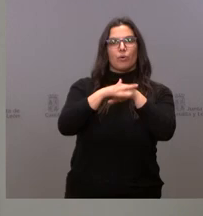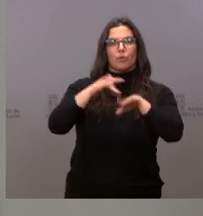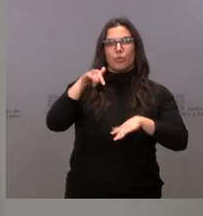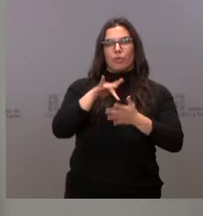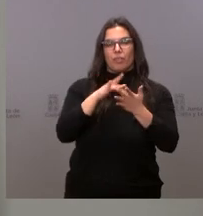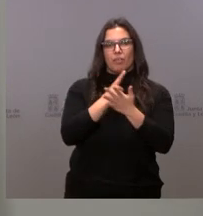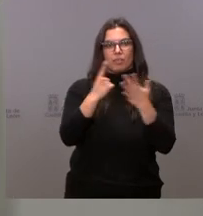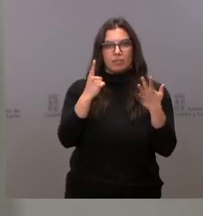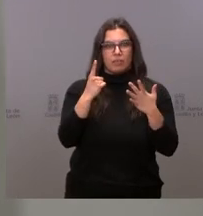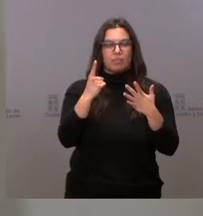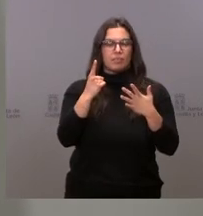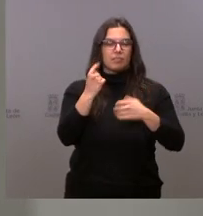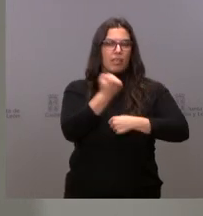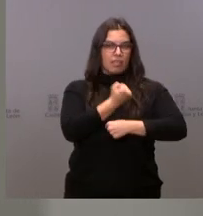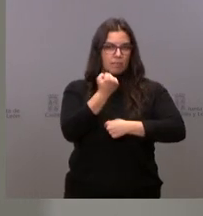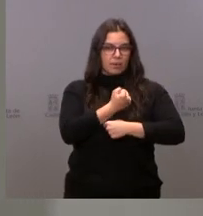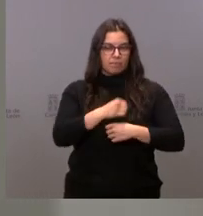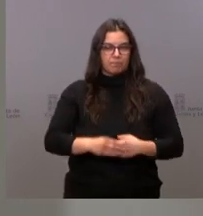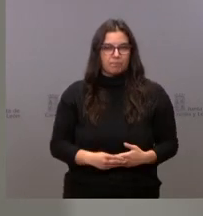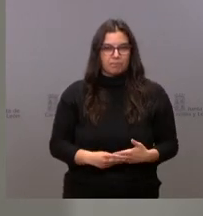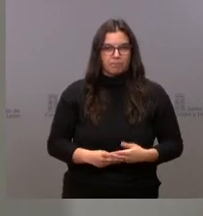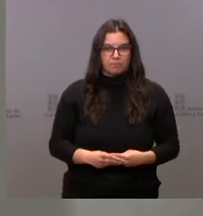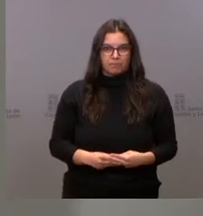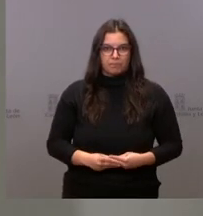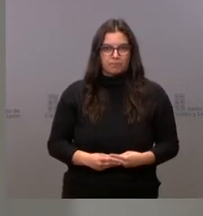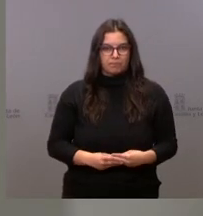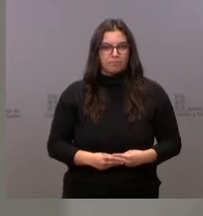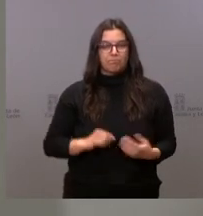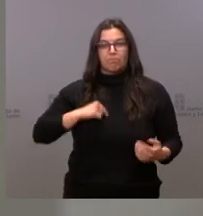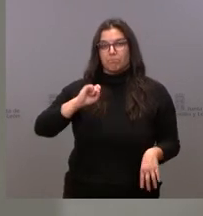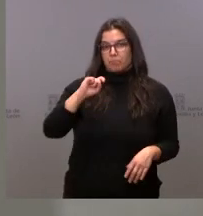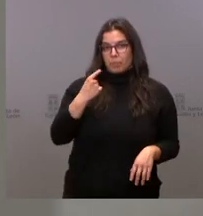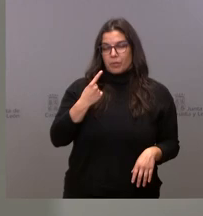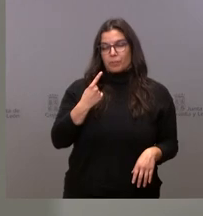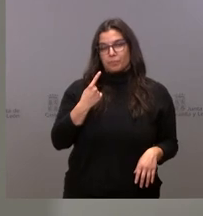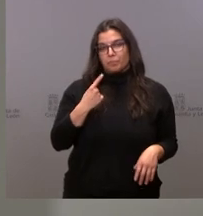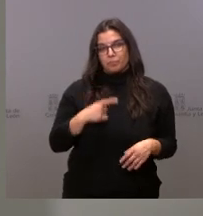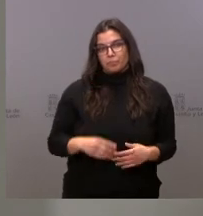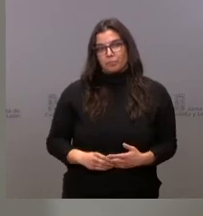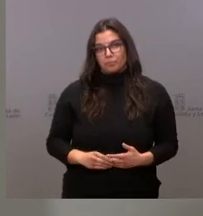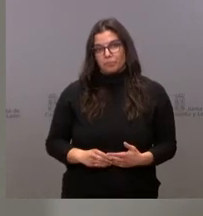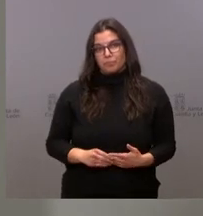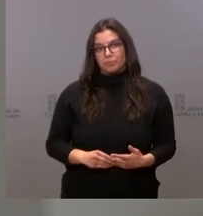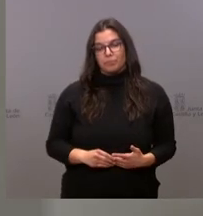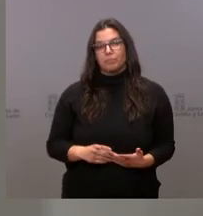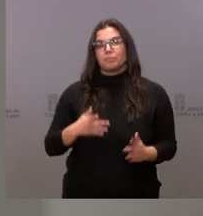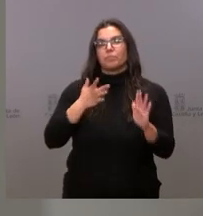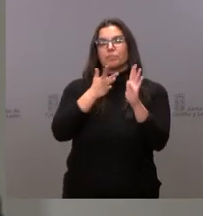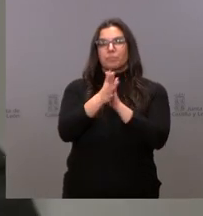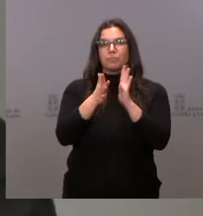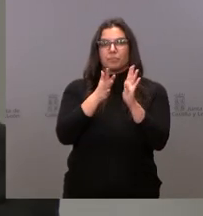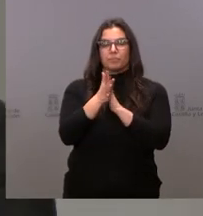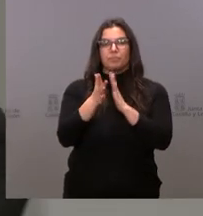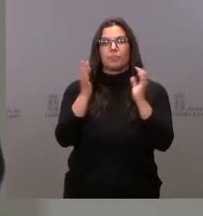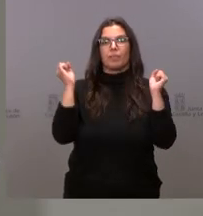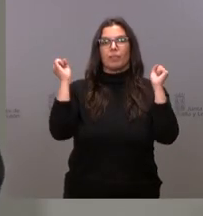16 de diciembre. Y en primer lugar, damos cuenta de la